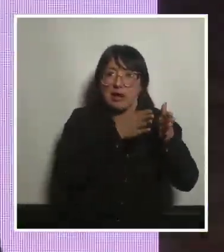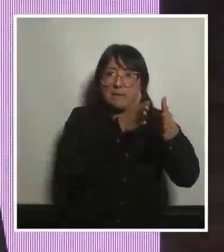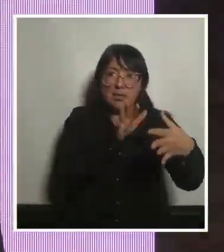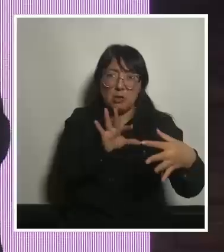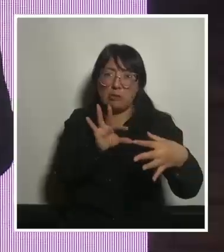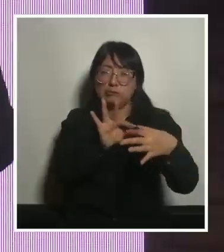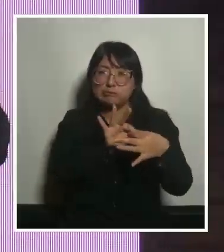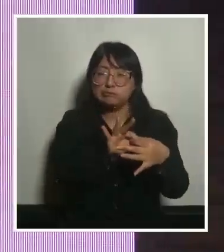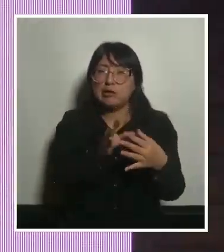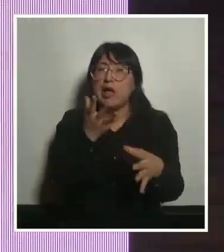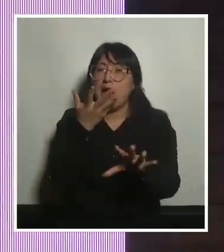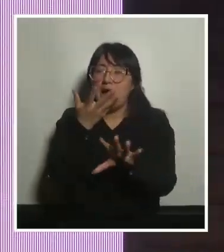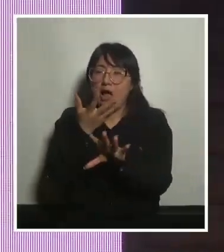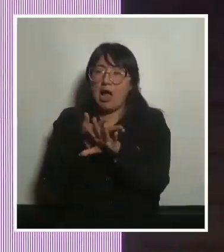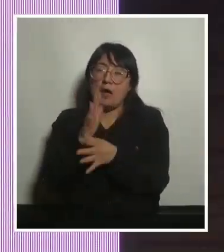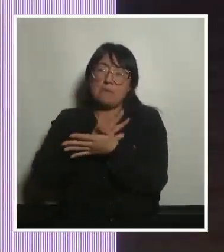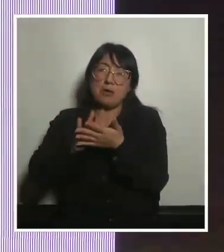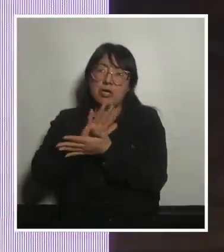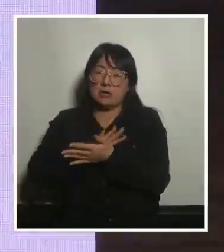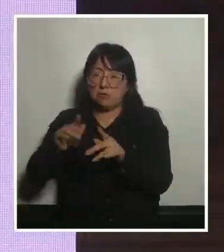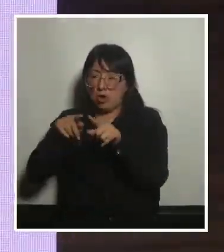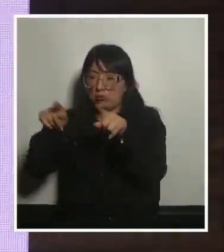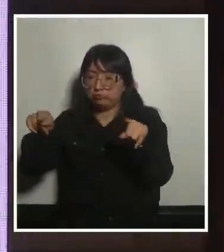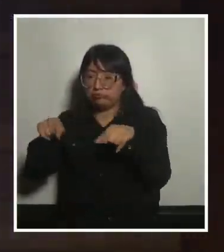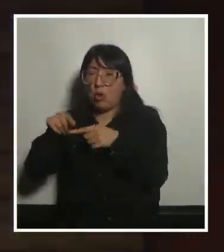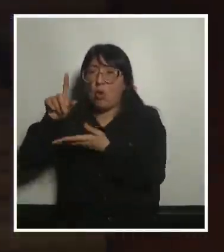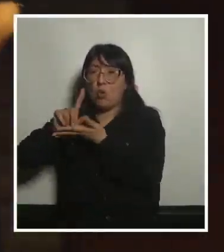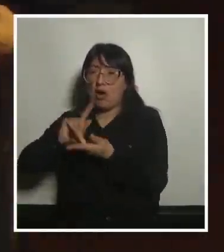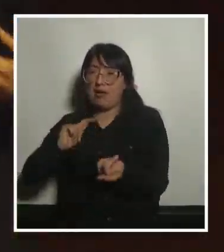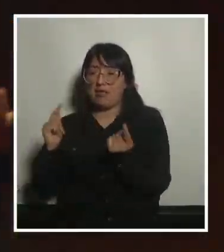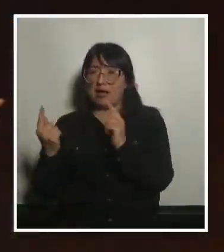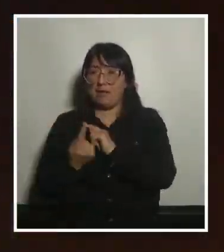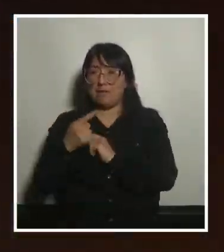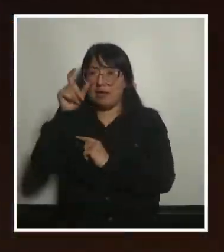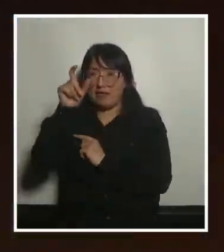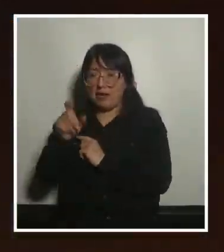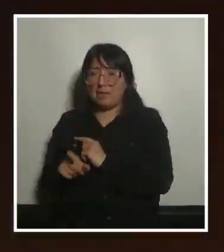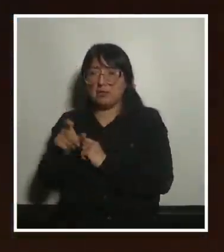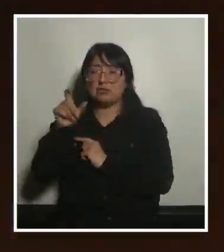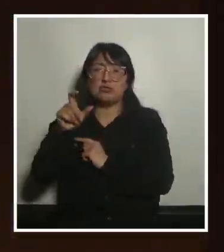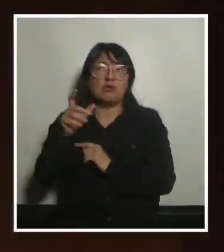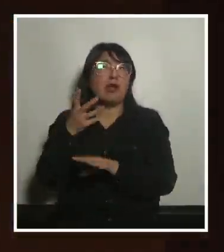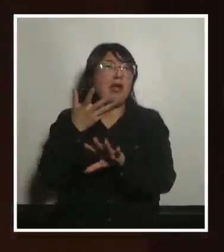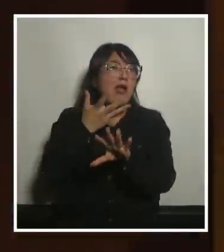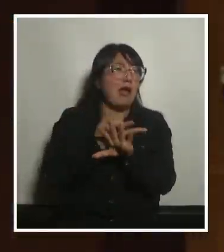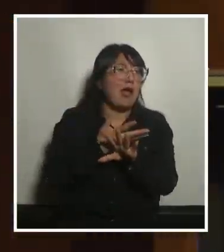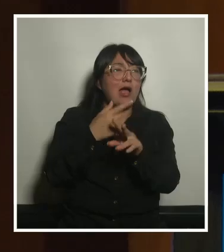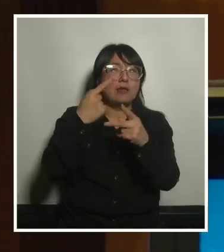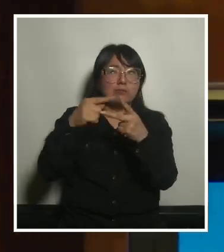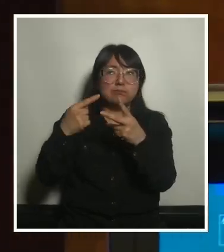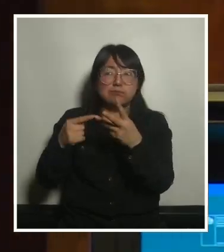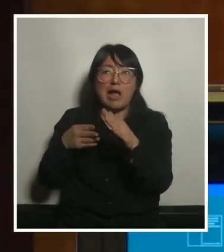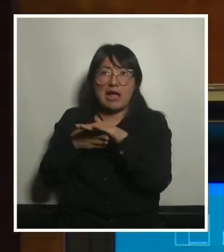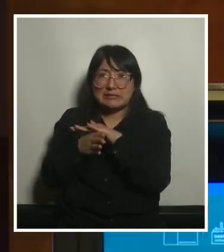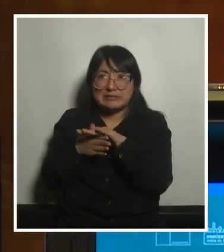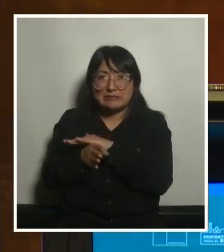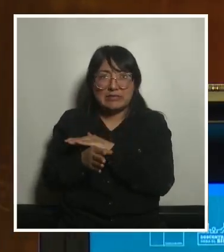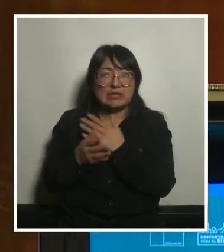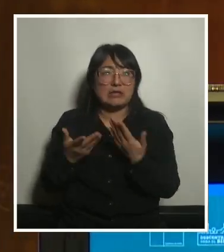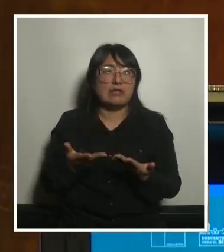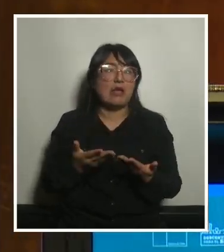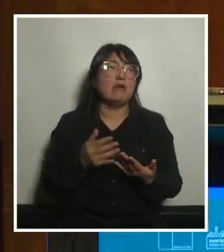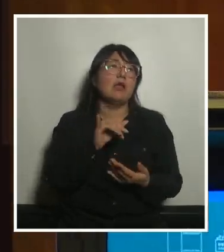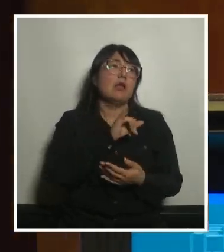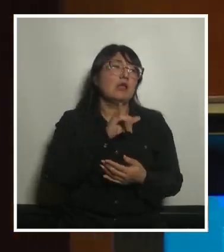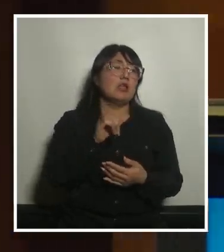si hay cambiadores para personas adultas si los bancos tienen reposabrazos etcétera y